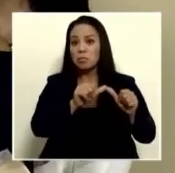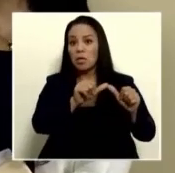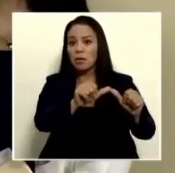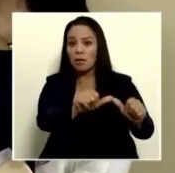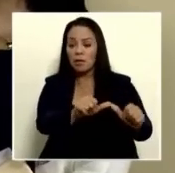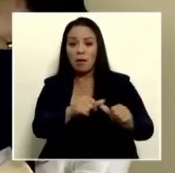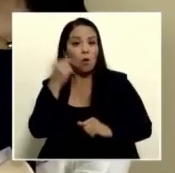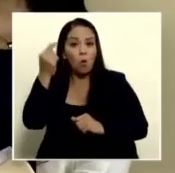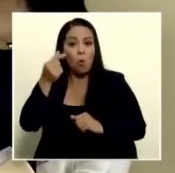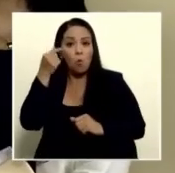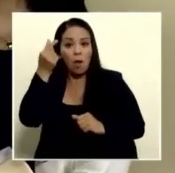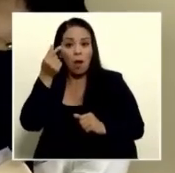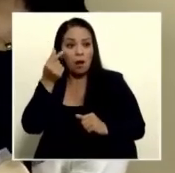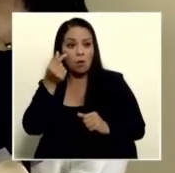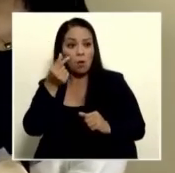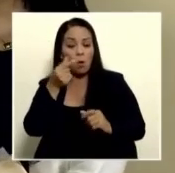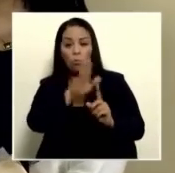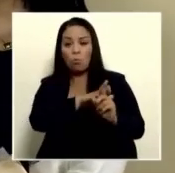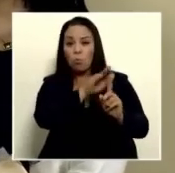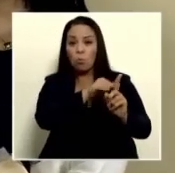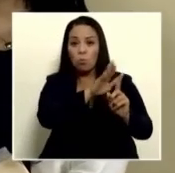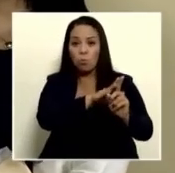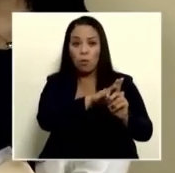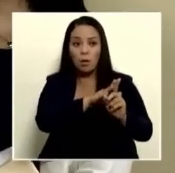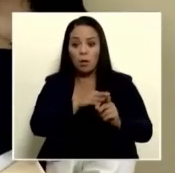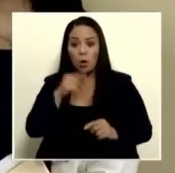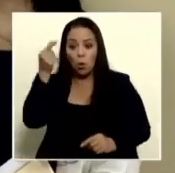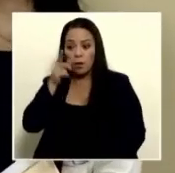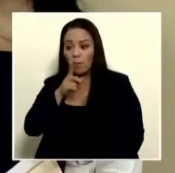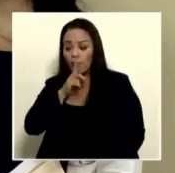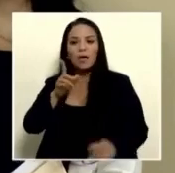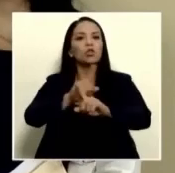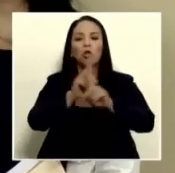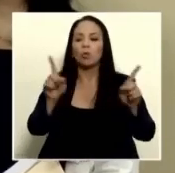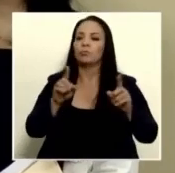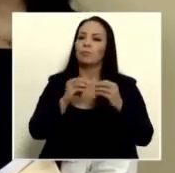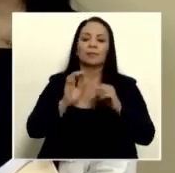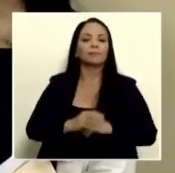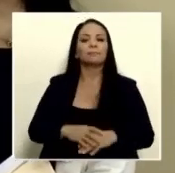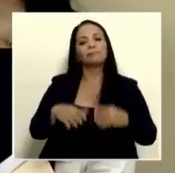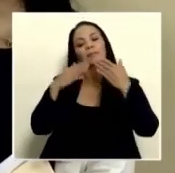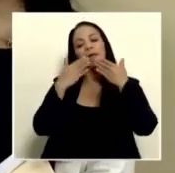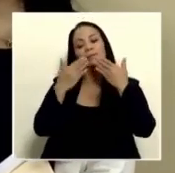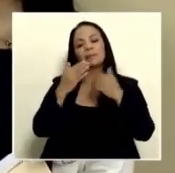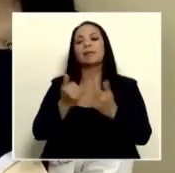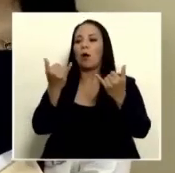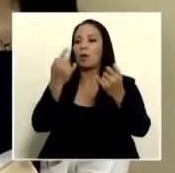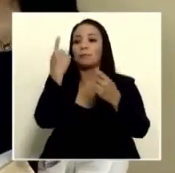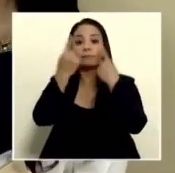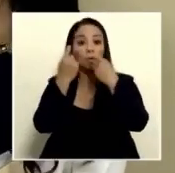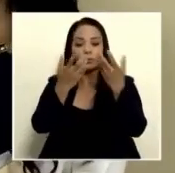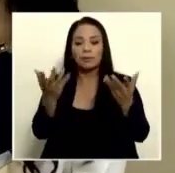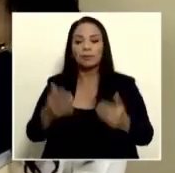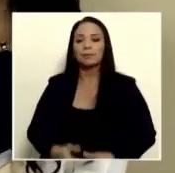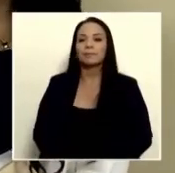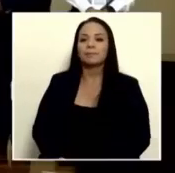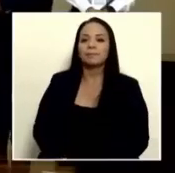y las personas ofendidas tengan que callarse les agradezco mucho voy a tomar algunas preguntas gracias